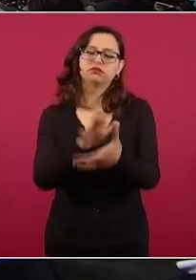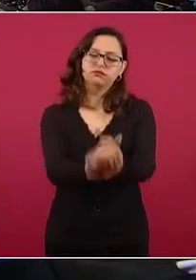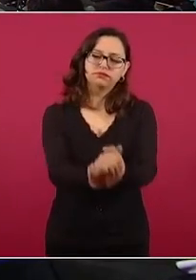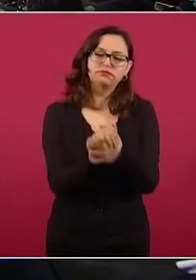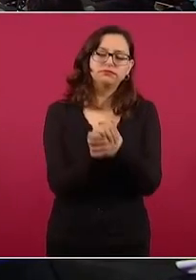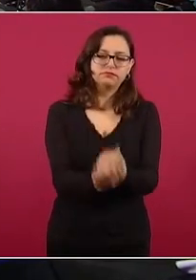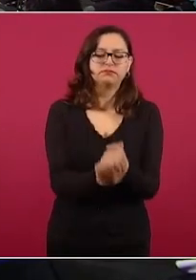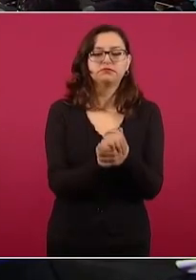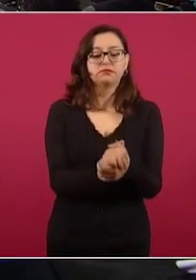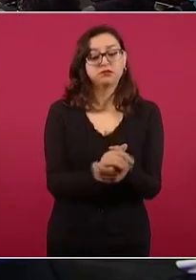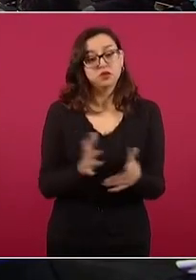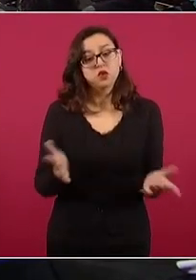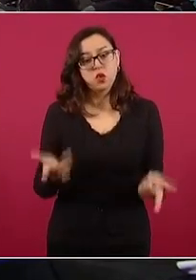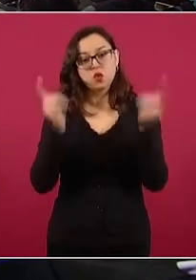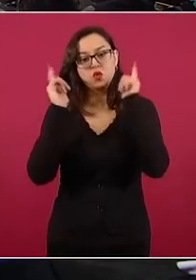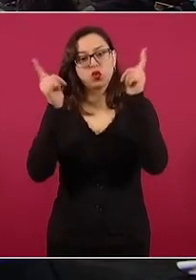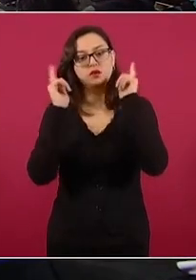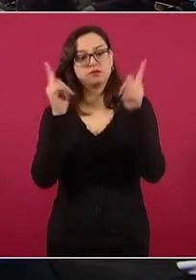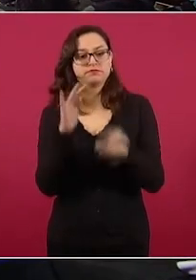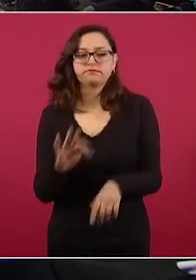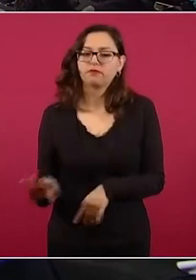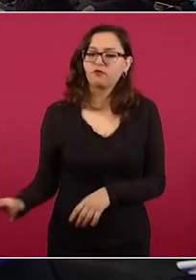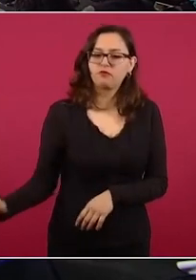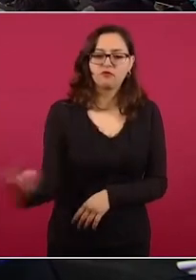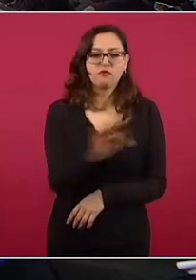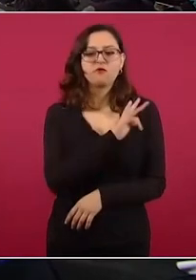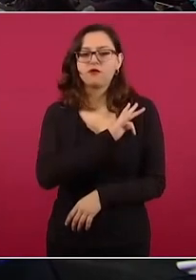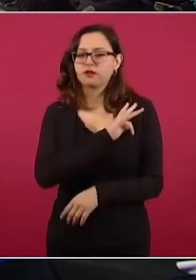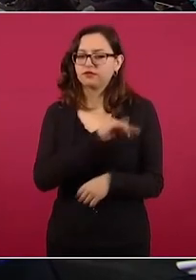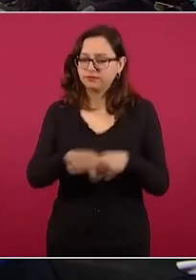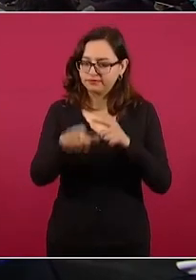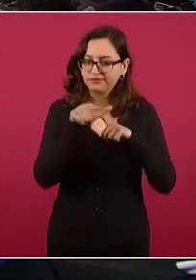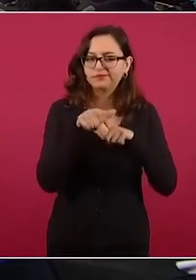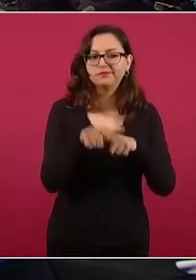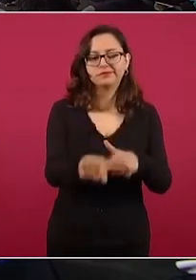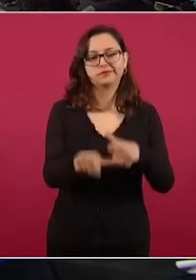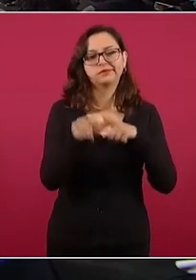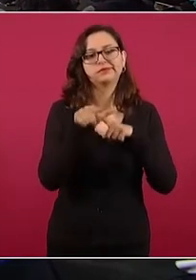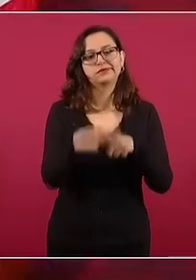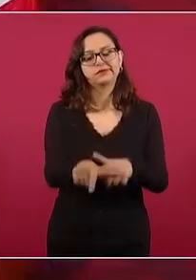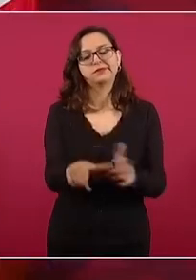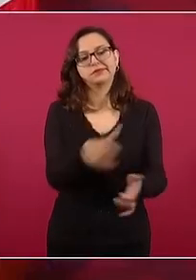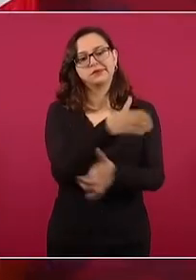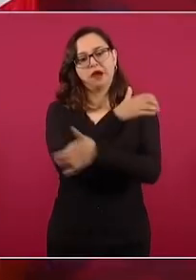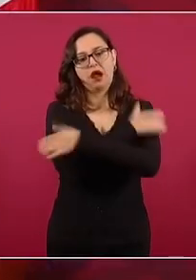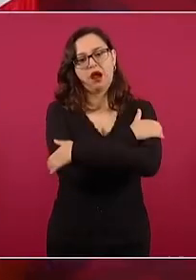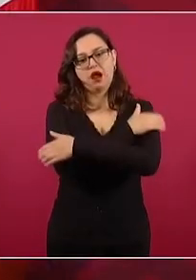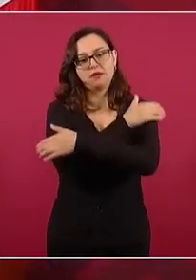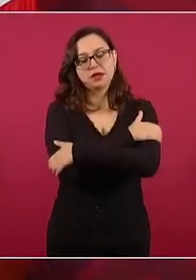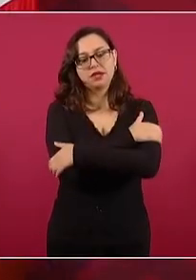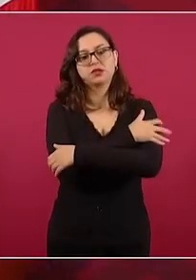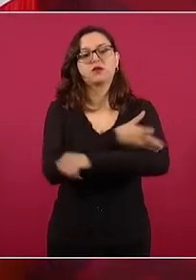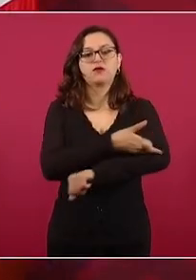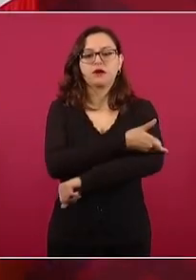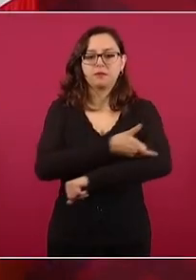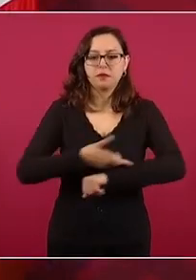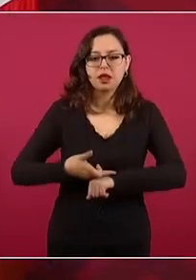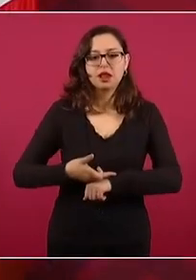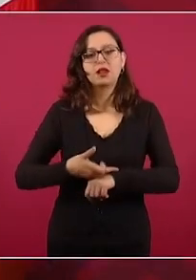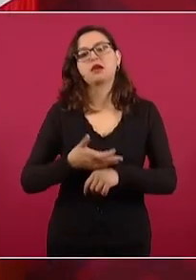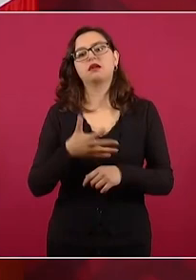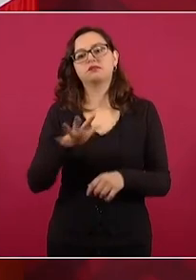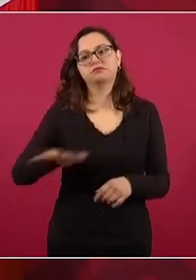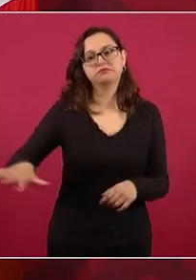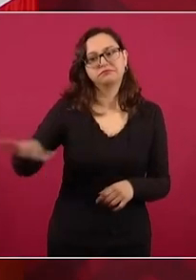las esperanzas, sin perder el ánimo y un abrazo a los familiares. Vamos